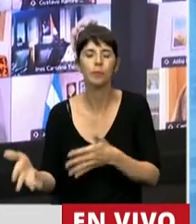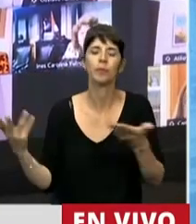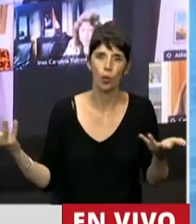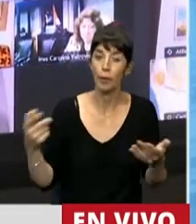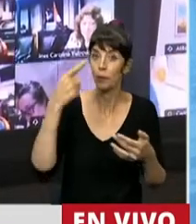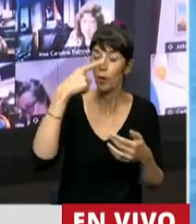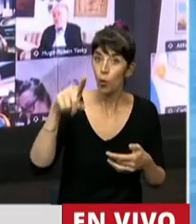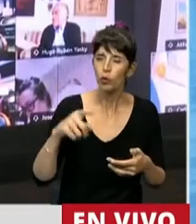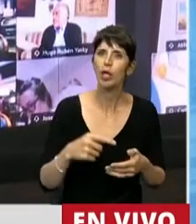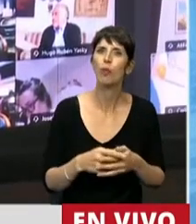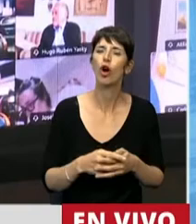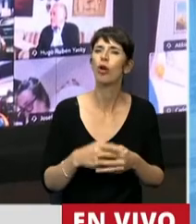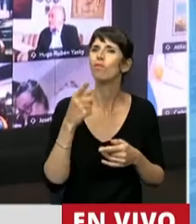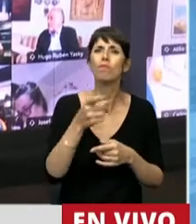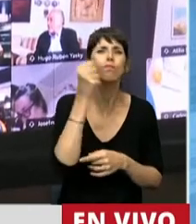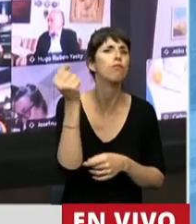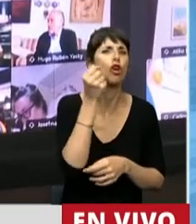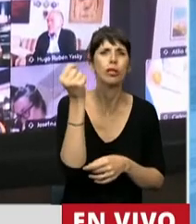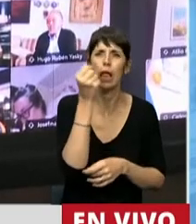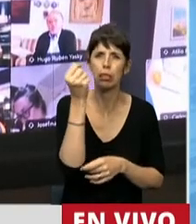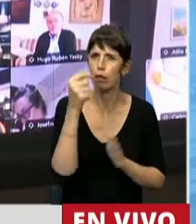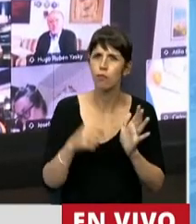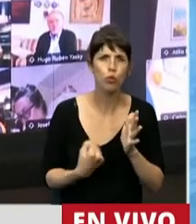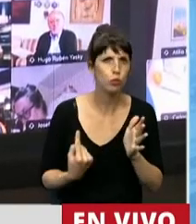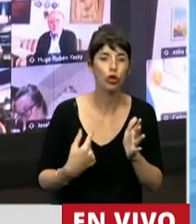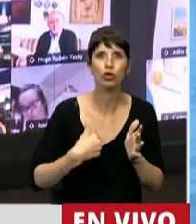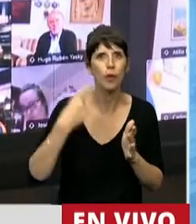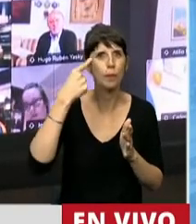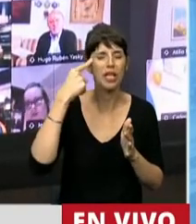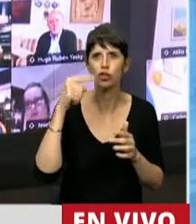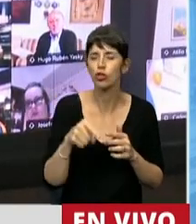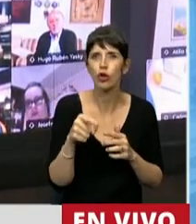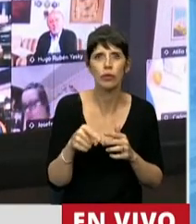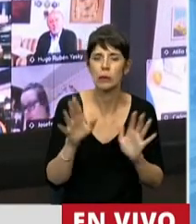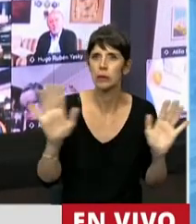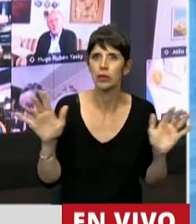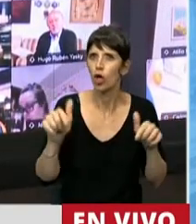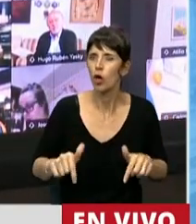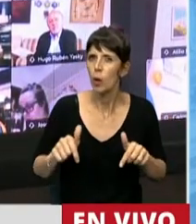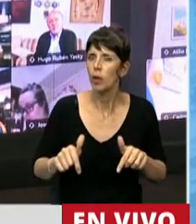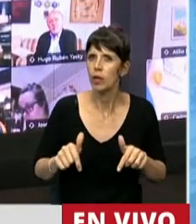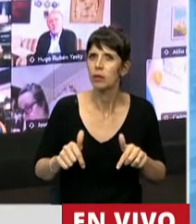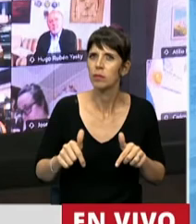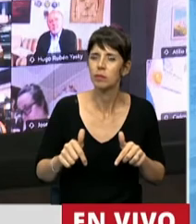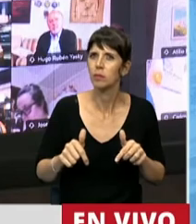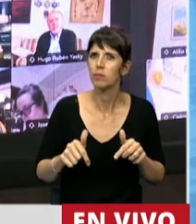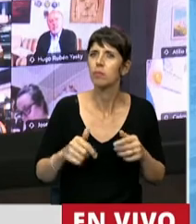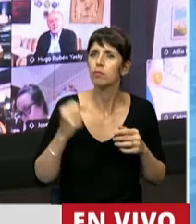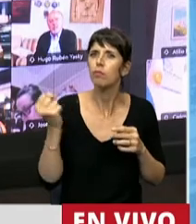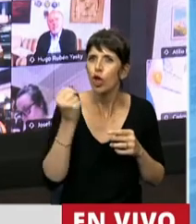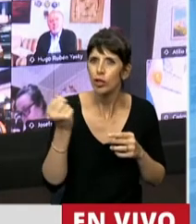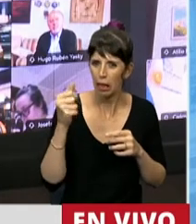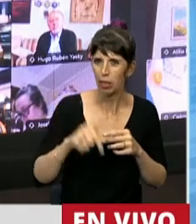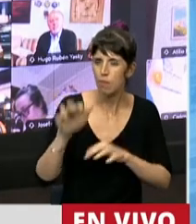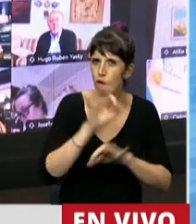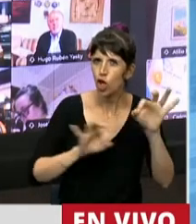presidente, el capítulo central, y que creo que es maravilloso que lo estemos poniendo en relieve y dentro de un proyecto integral,